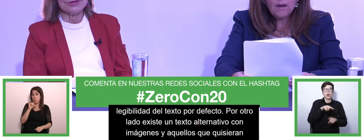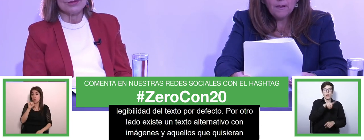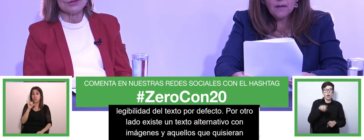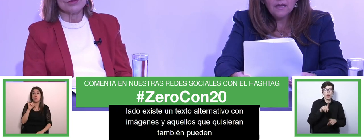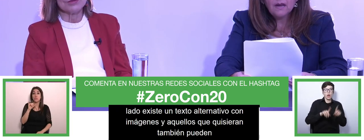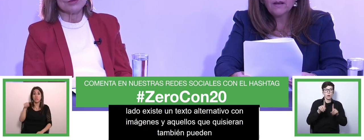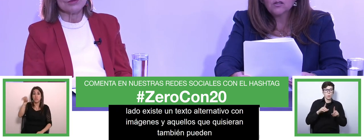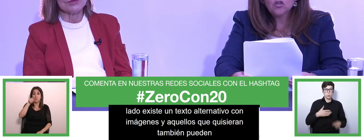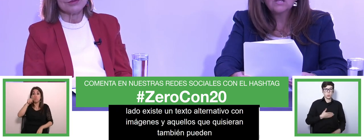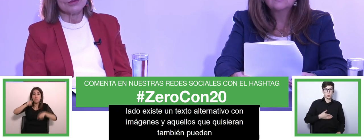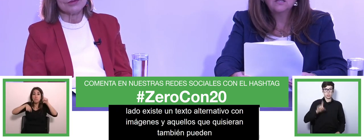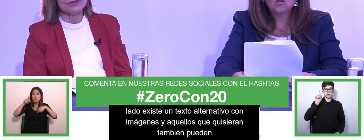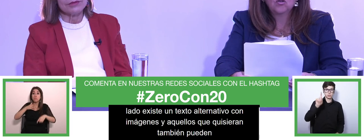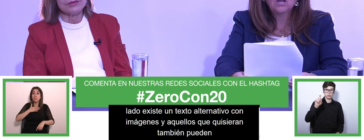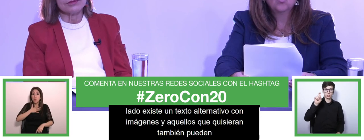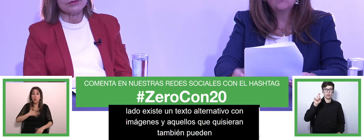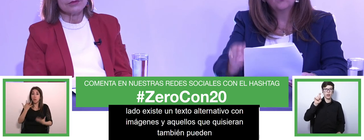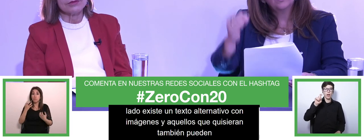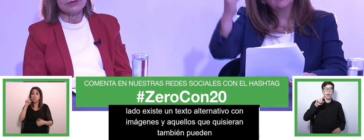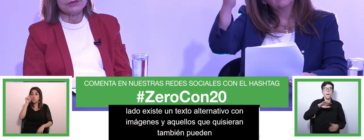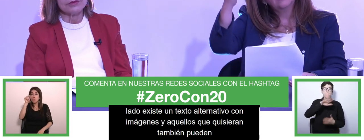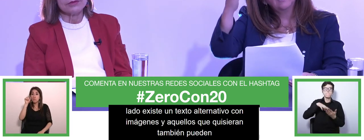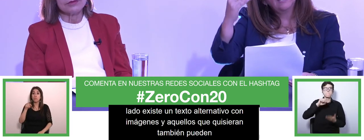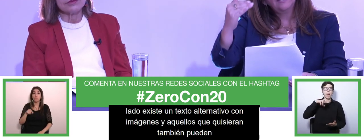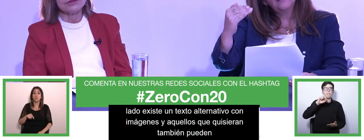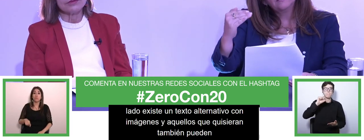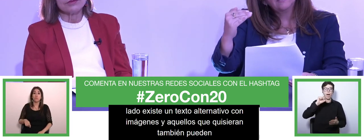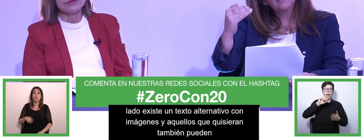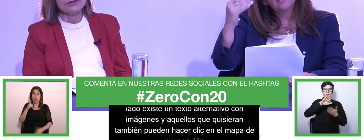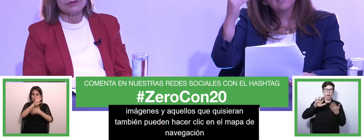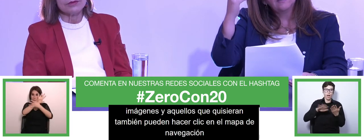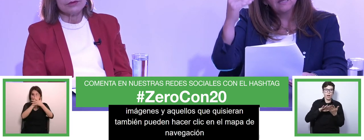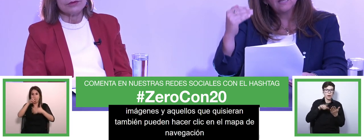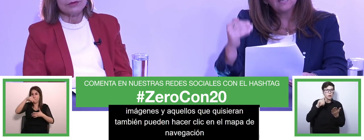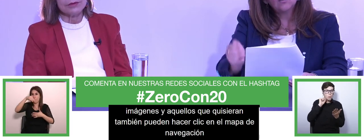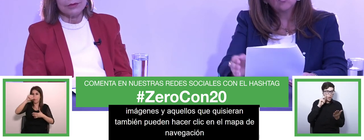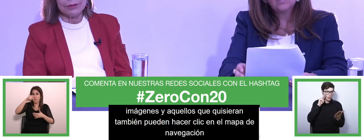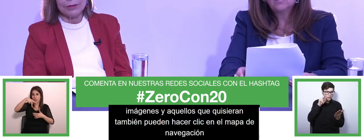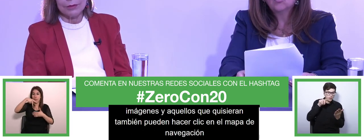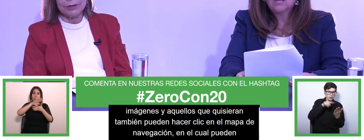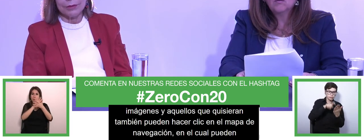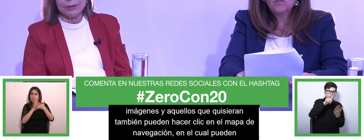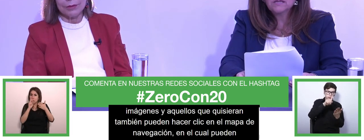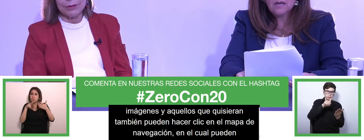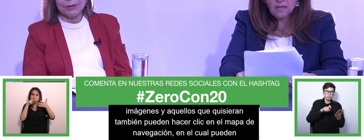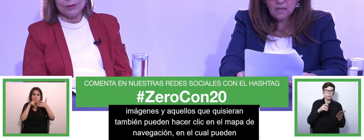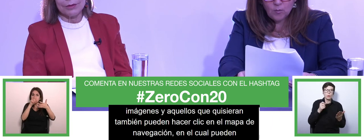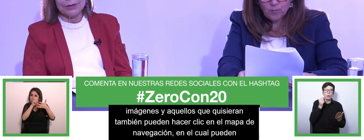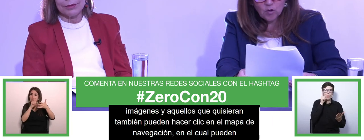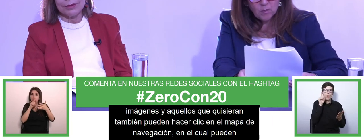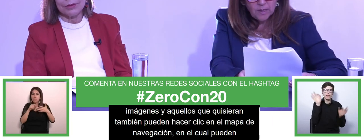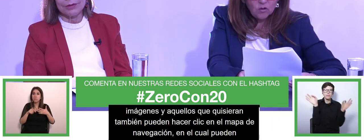el mapa de navegación del sitio en el cual pueden tener el índice detallado de lo que pasa